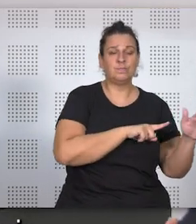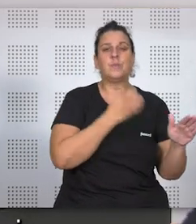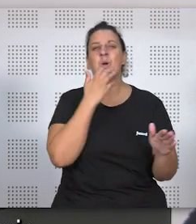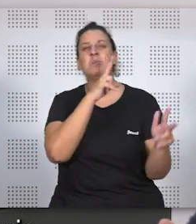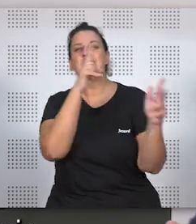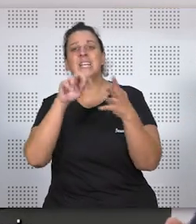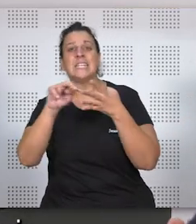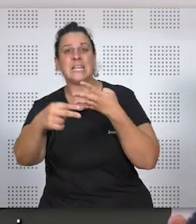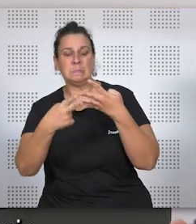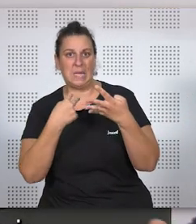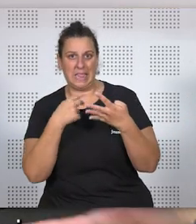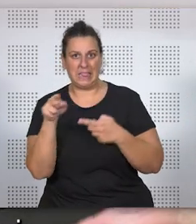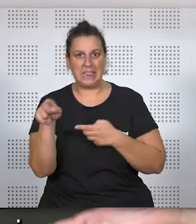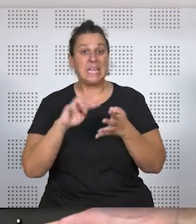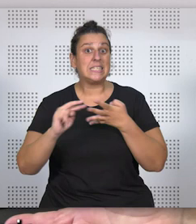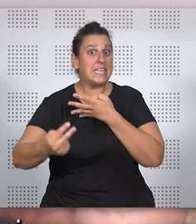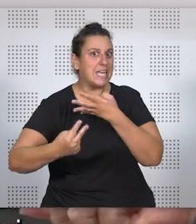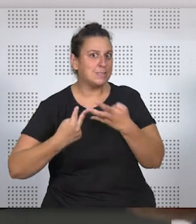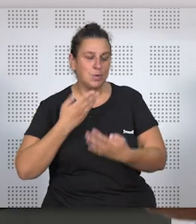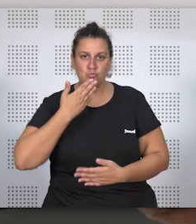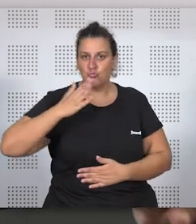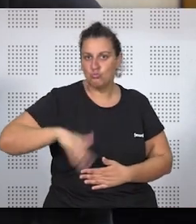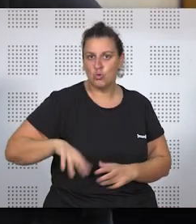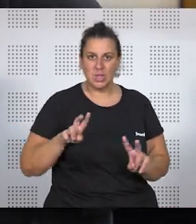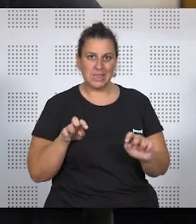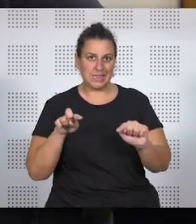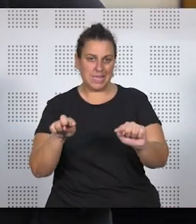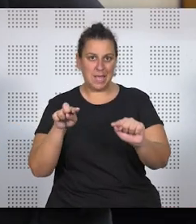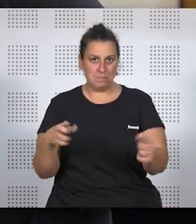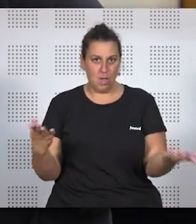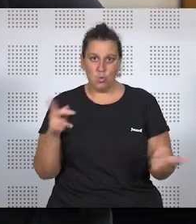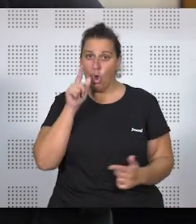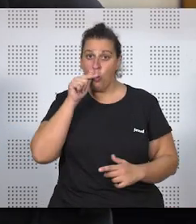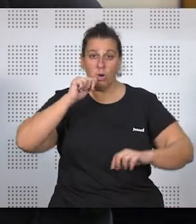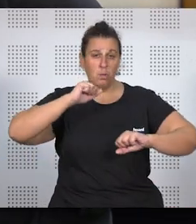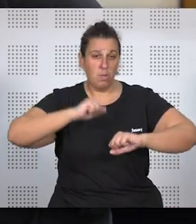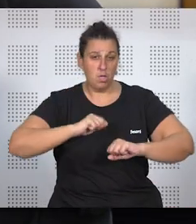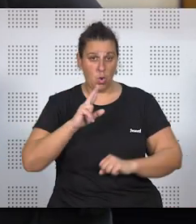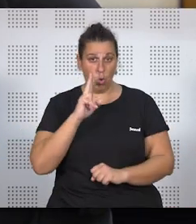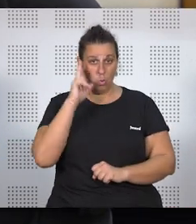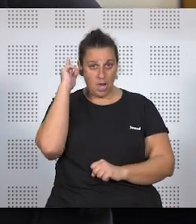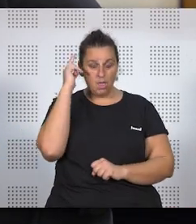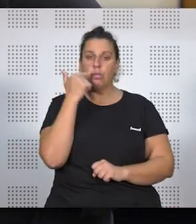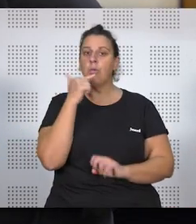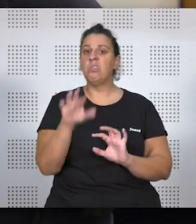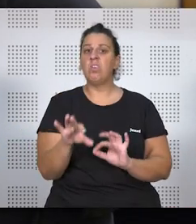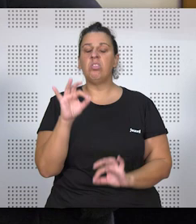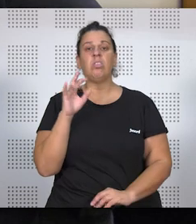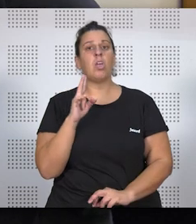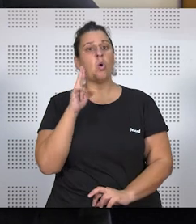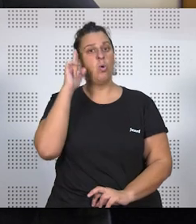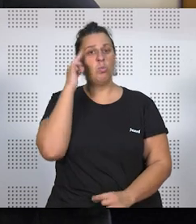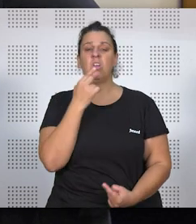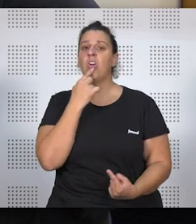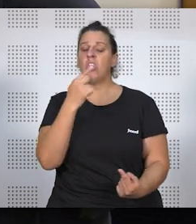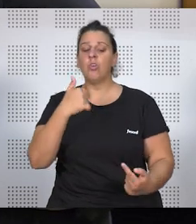que también es una serie... Claro, Transparent era estupenda en ese sentido, porque además era, claro, era un hombre mayor, ya jubilado, que decide que ahora que me jubilo, os